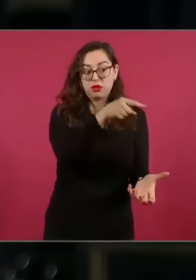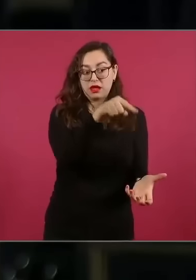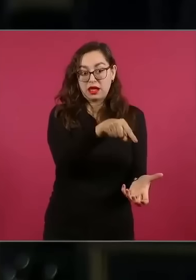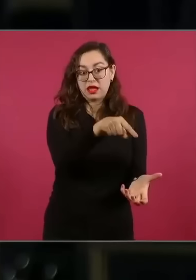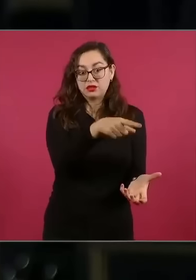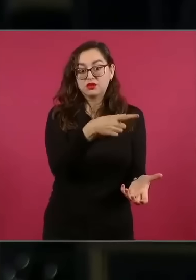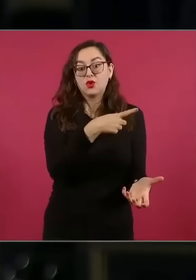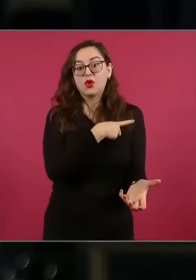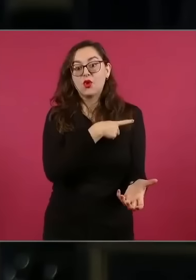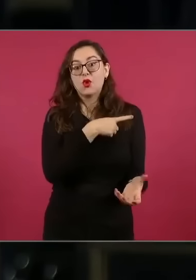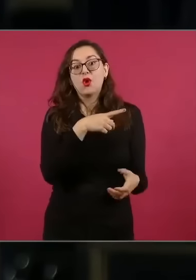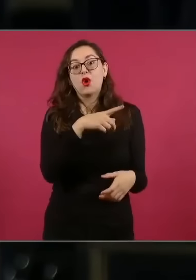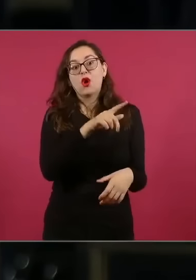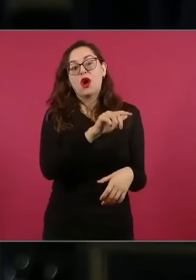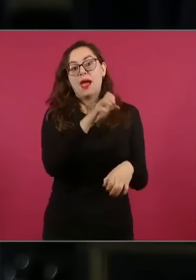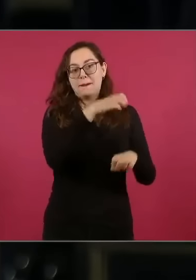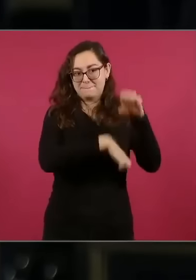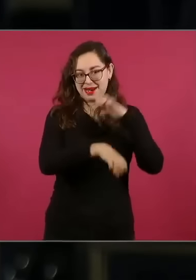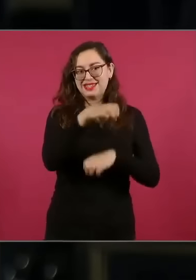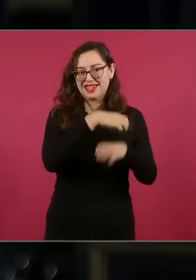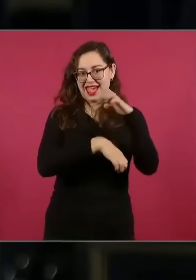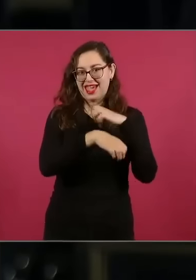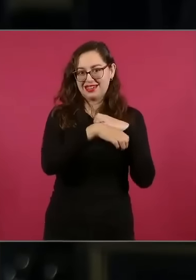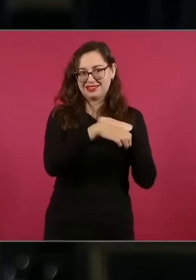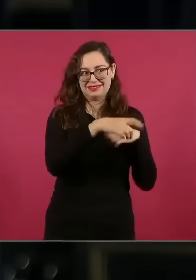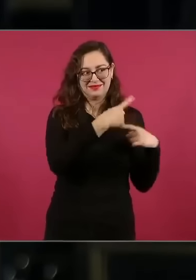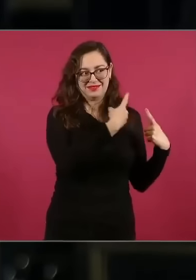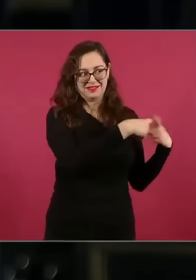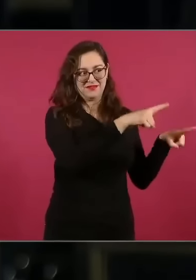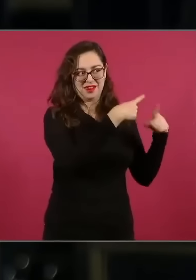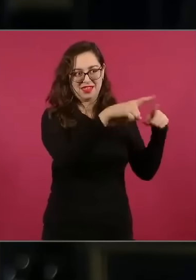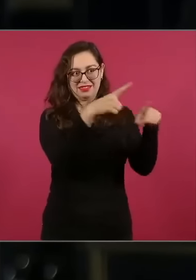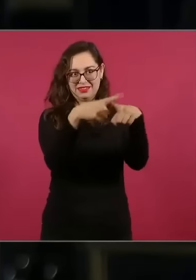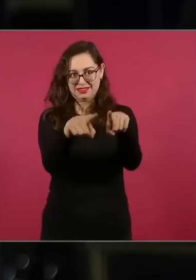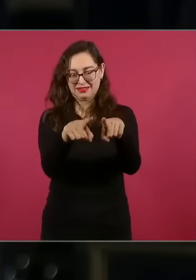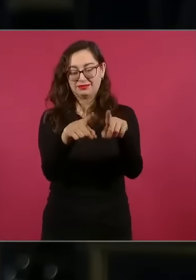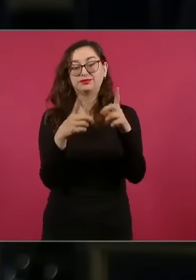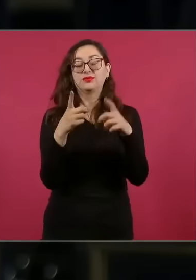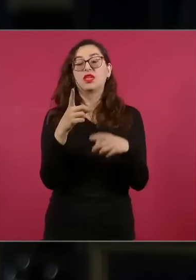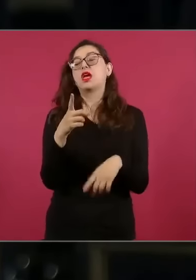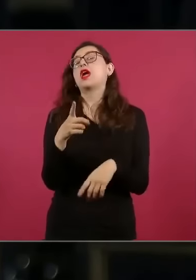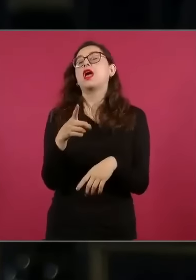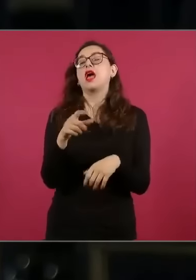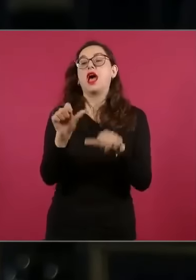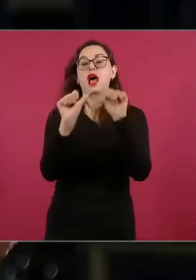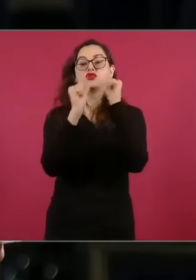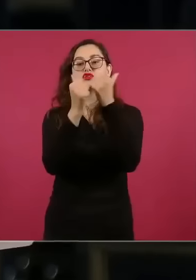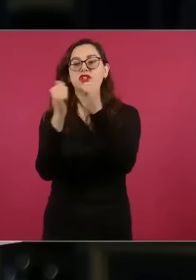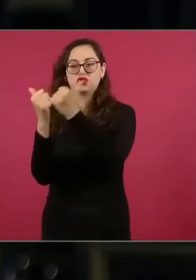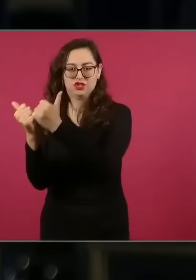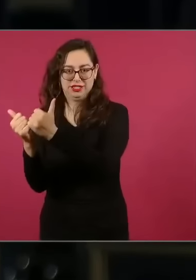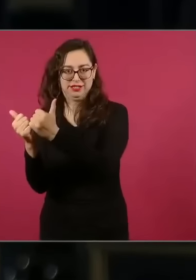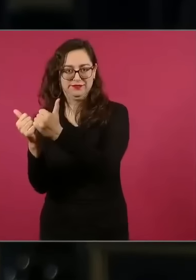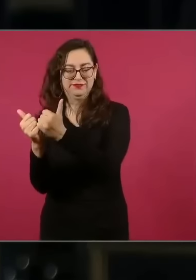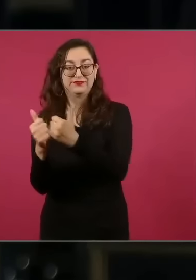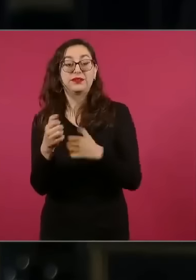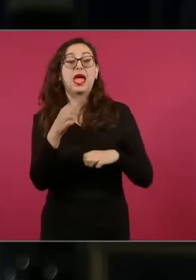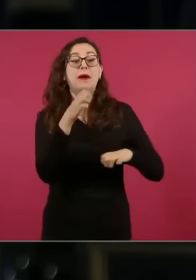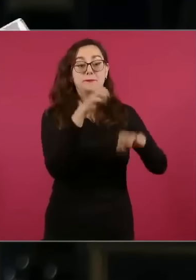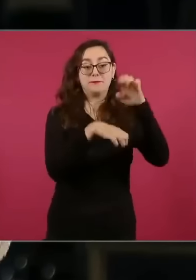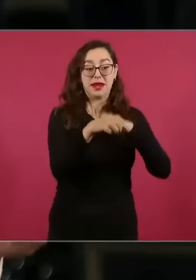donaciones deducibles de impuestos es decir es como si fuera dinero público trasladado de forma directa por los